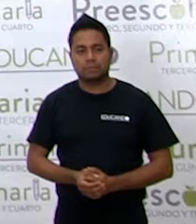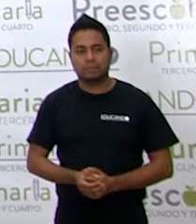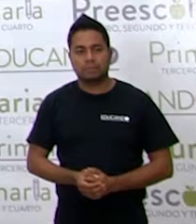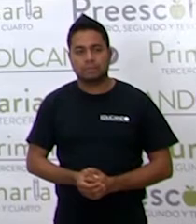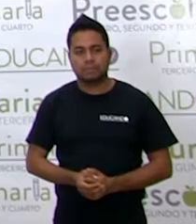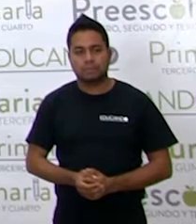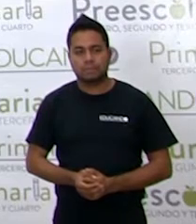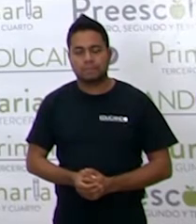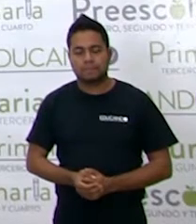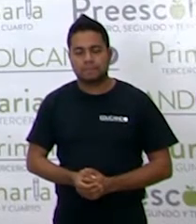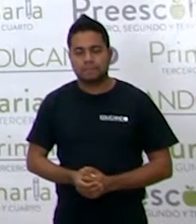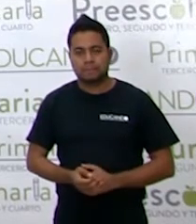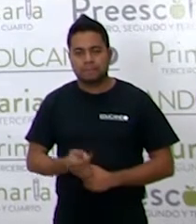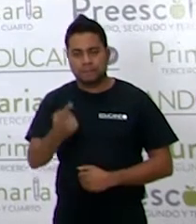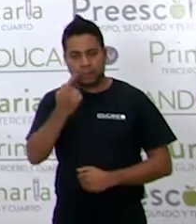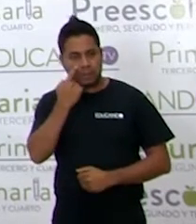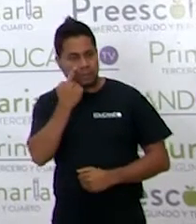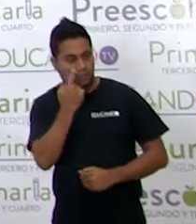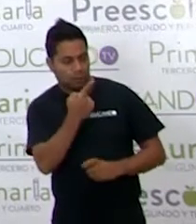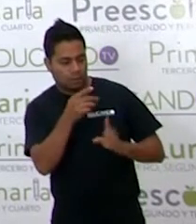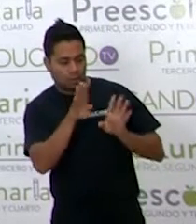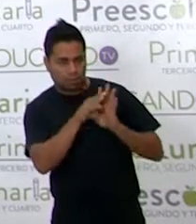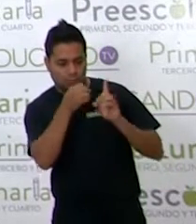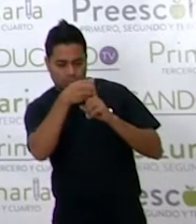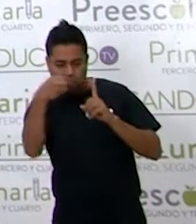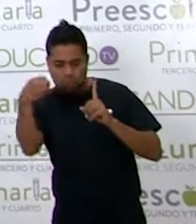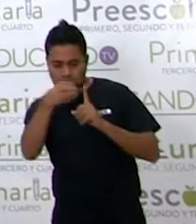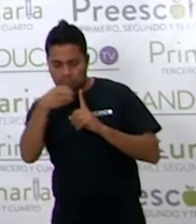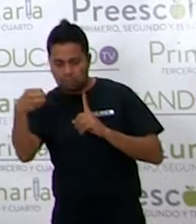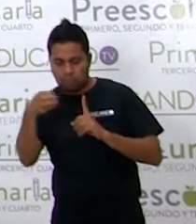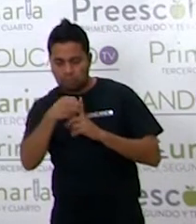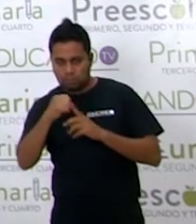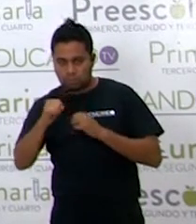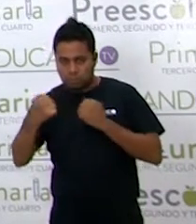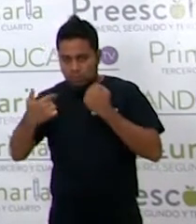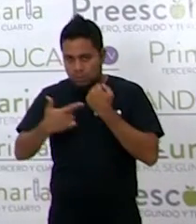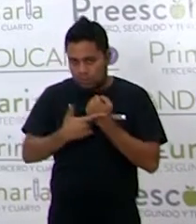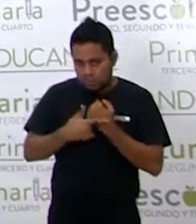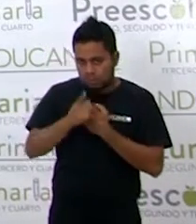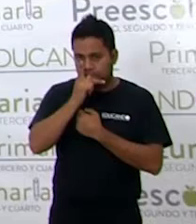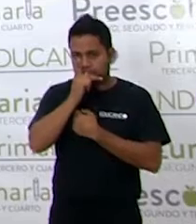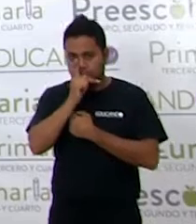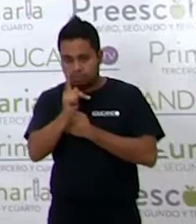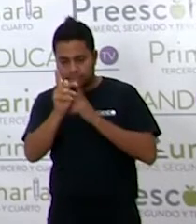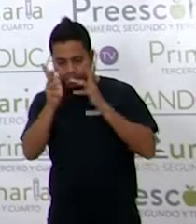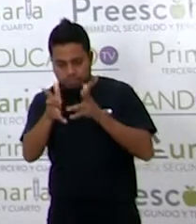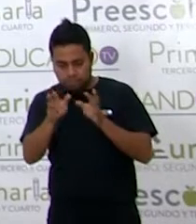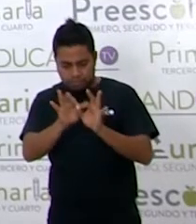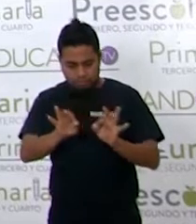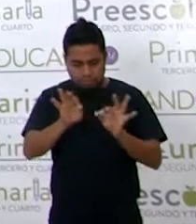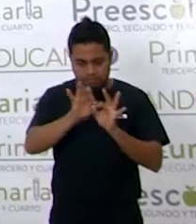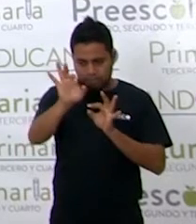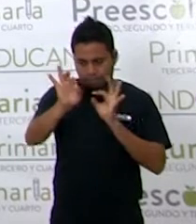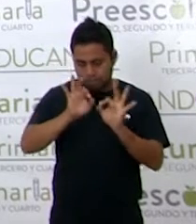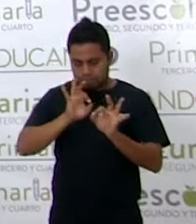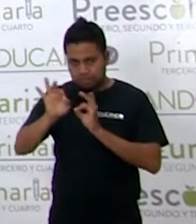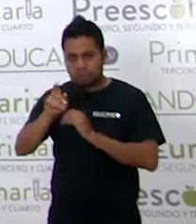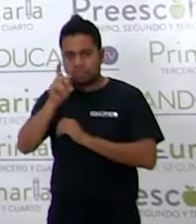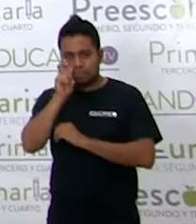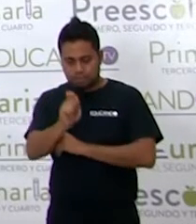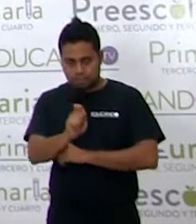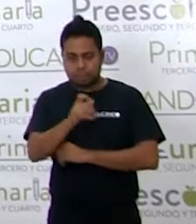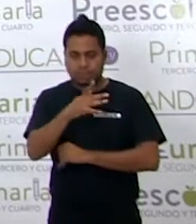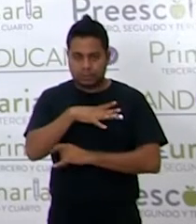Observa las oraciones. Observa Hay algunas frases o palabras claves que nos indican que nos